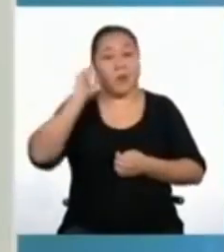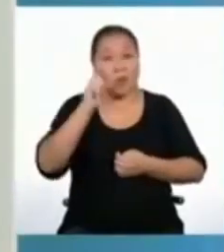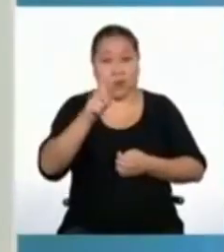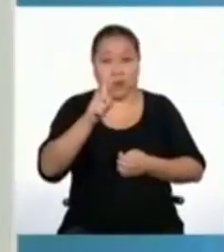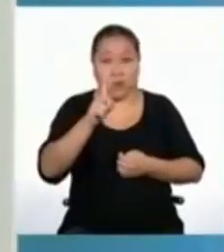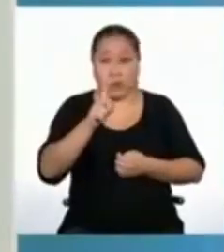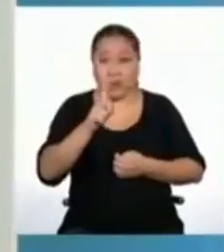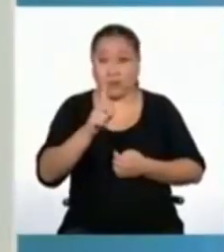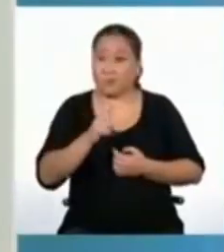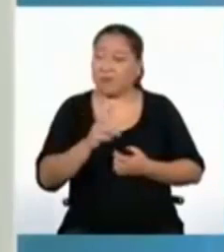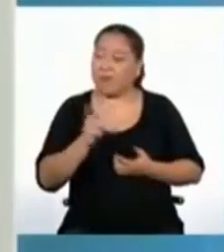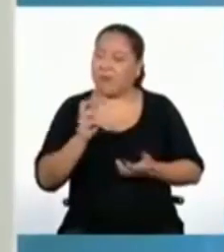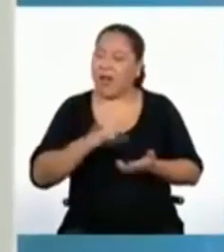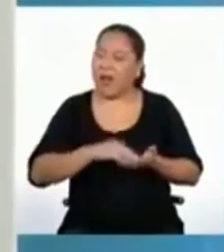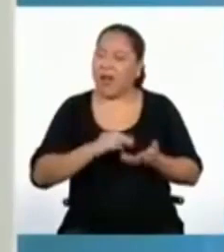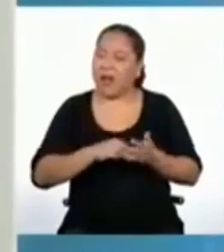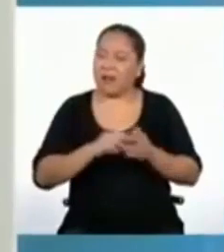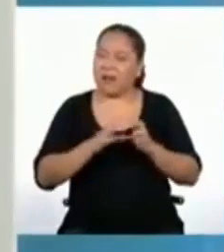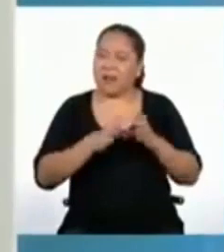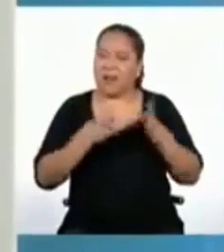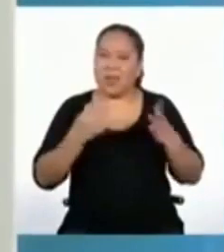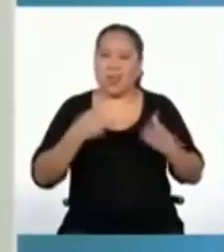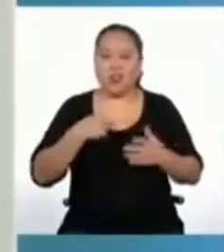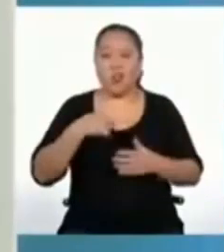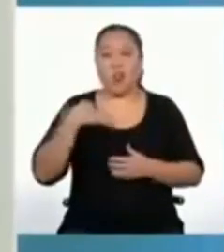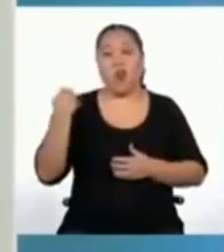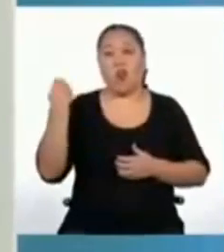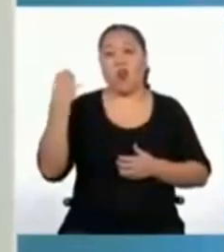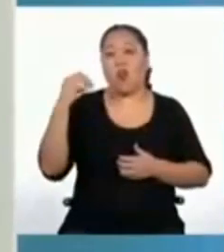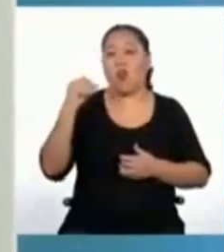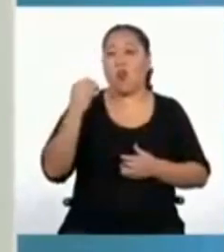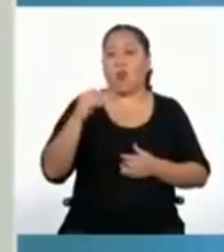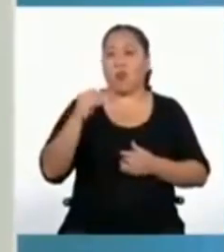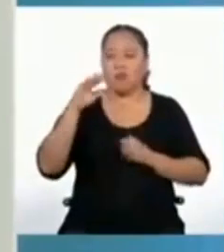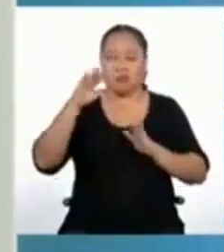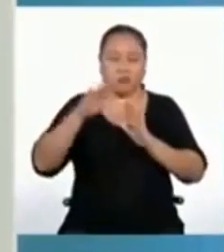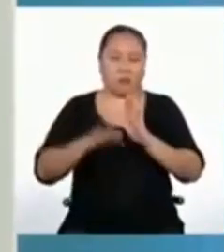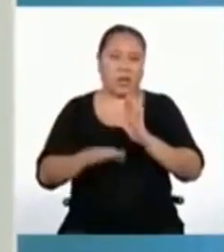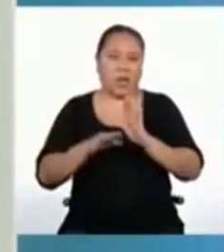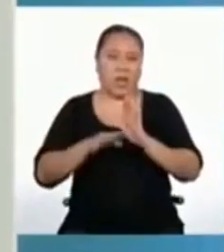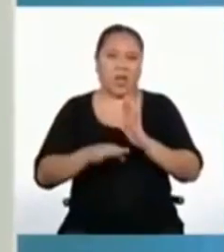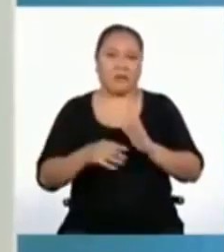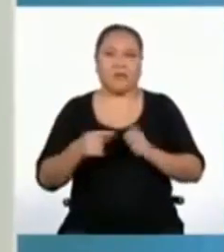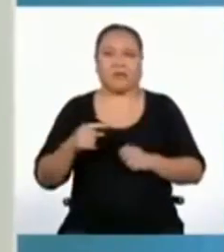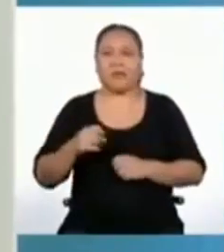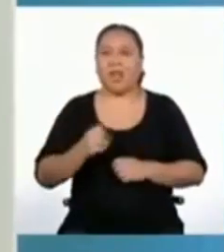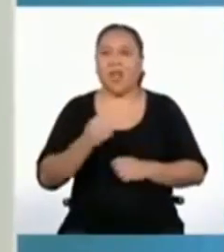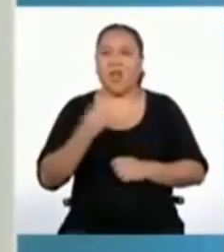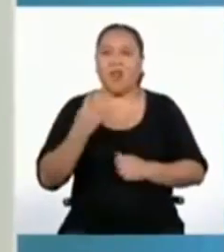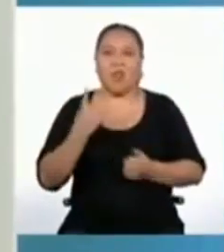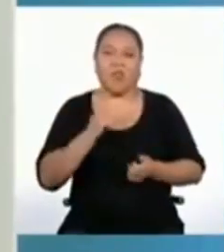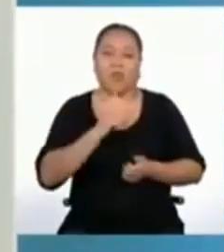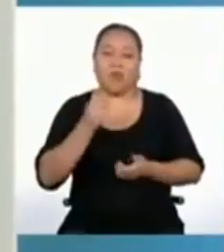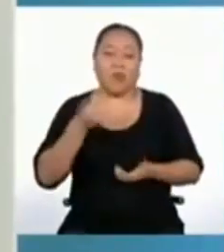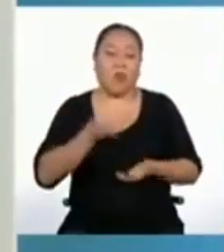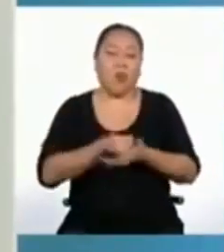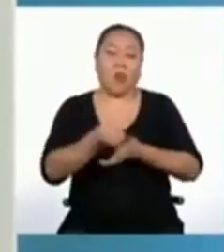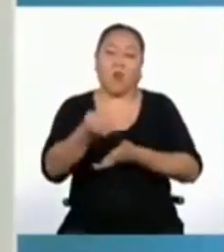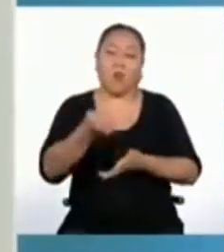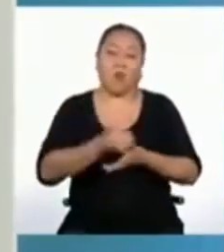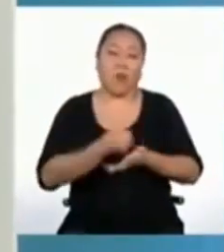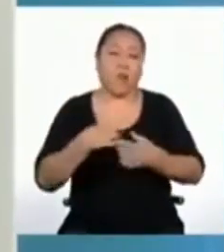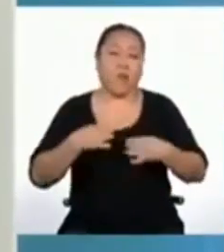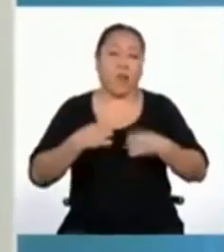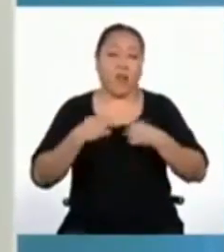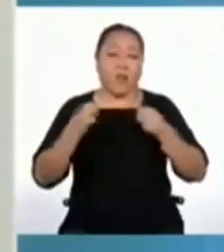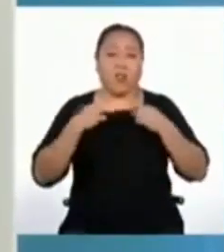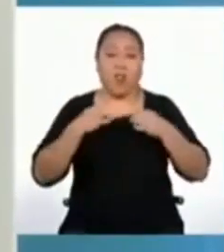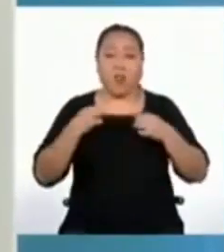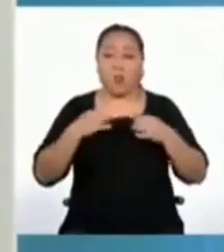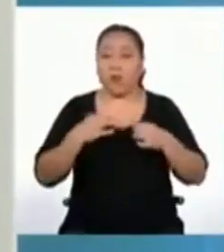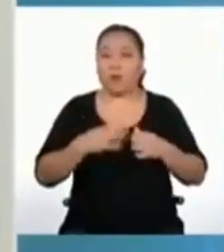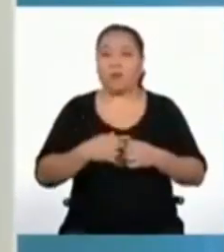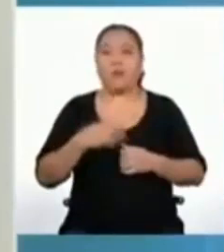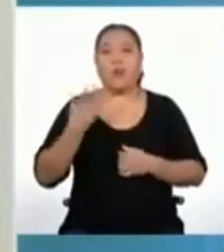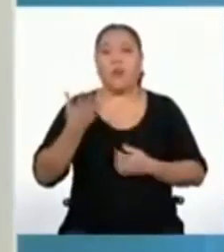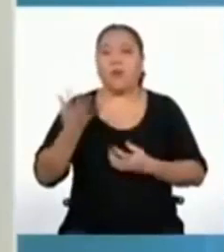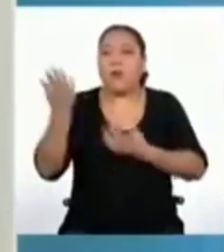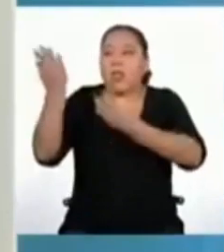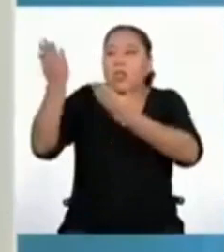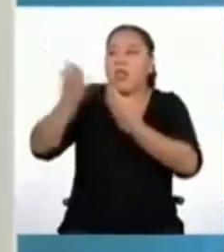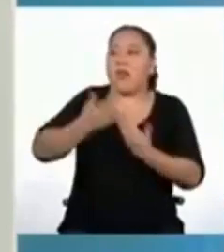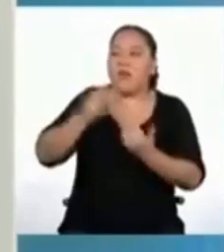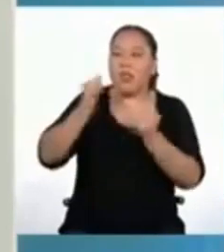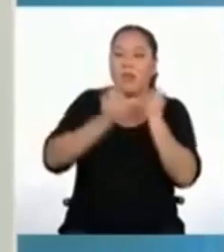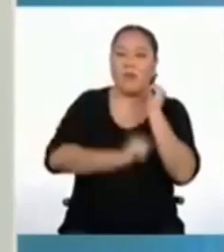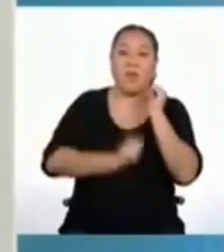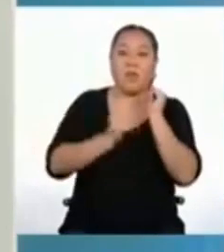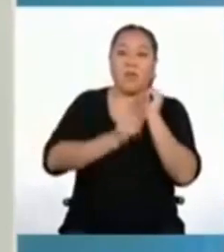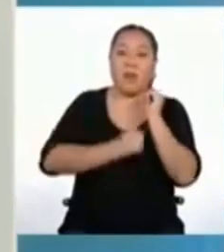especial. Yo era la más joven y a veces no me compraban ropa, sino que heredaba